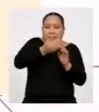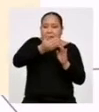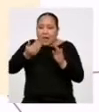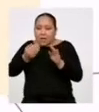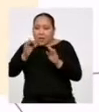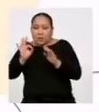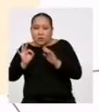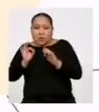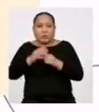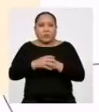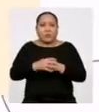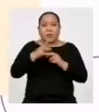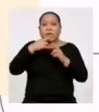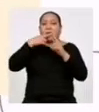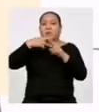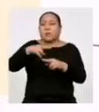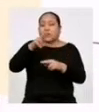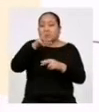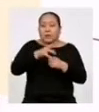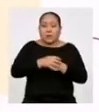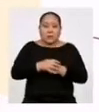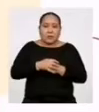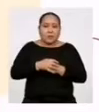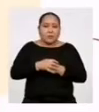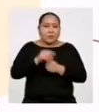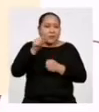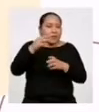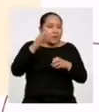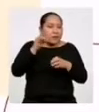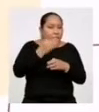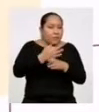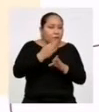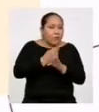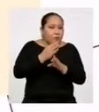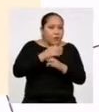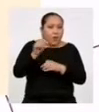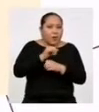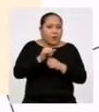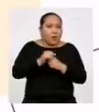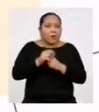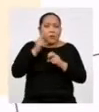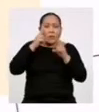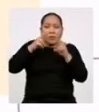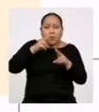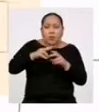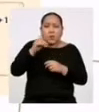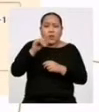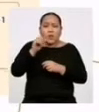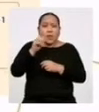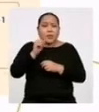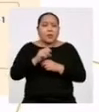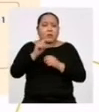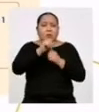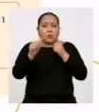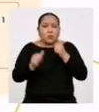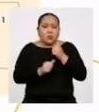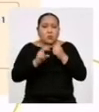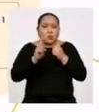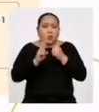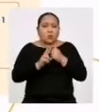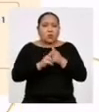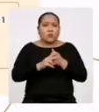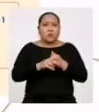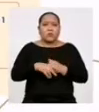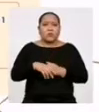Teniendo como resultado 3 De la misma manera calculamos el delta sub 2 La frecuencia modal es 9